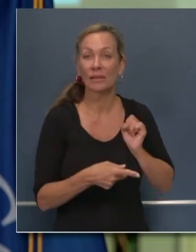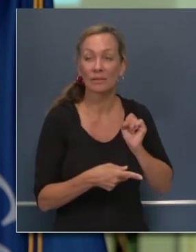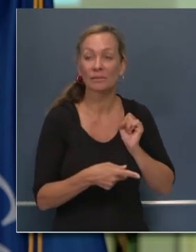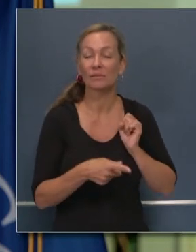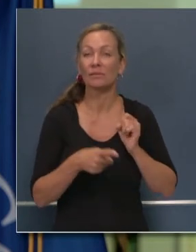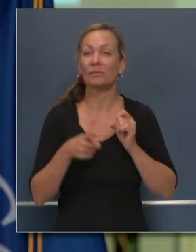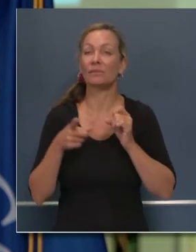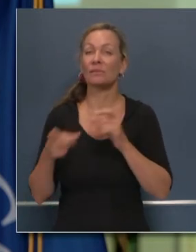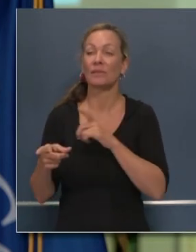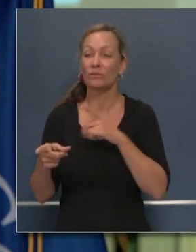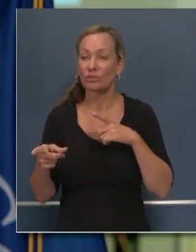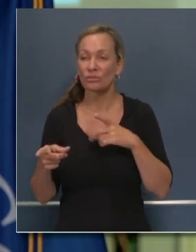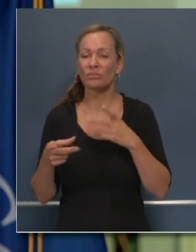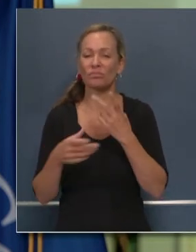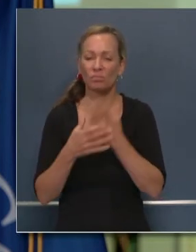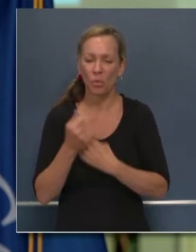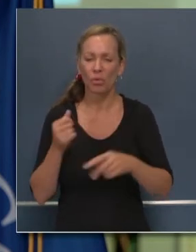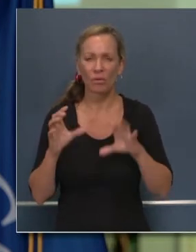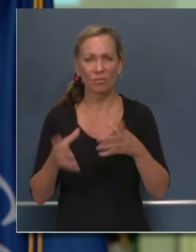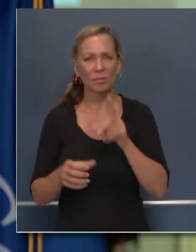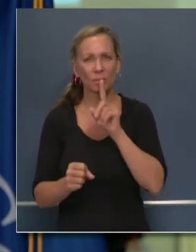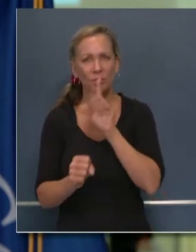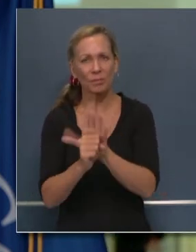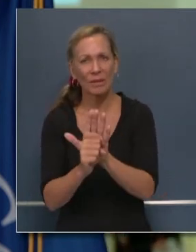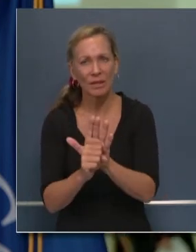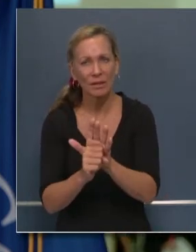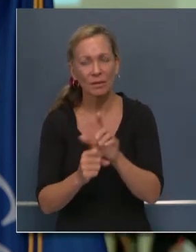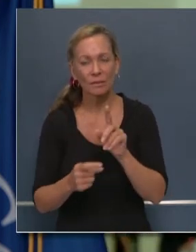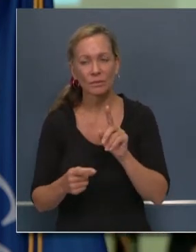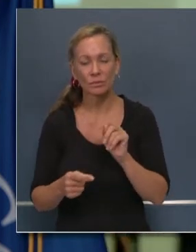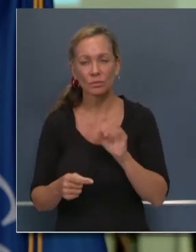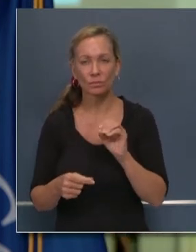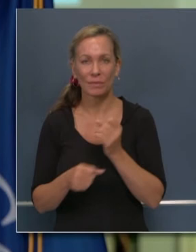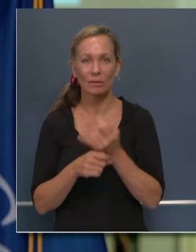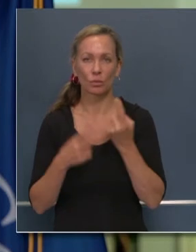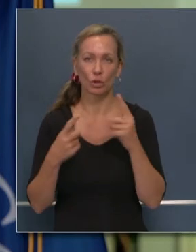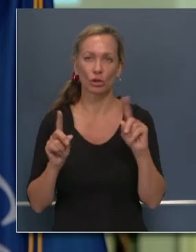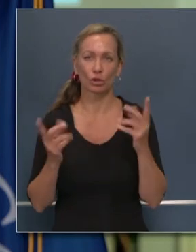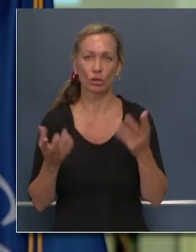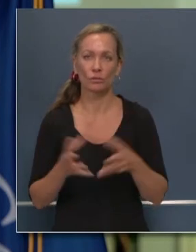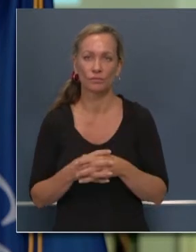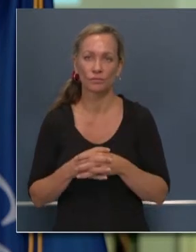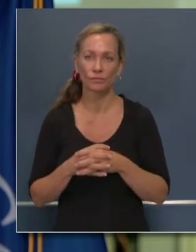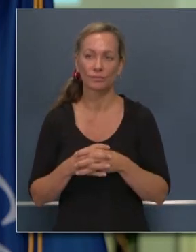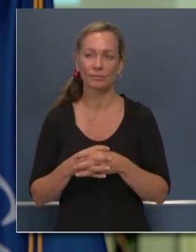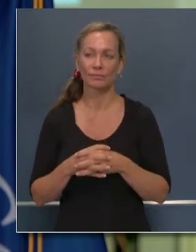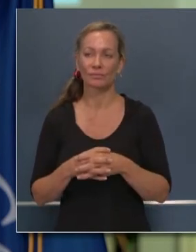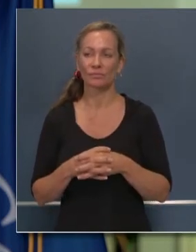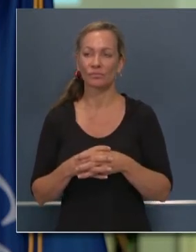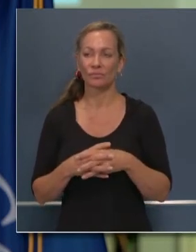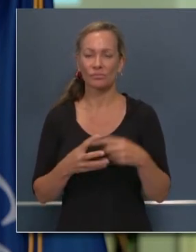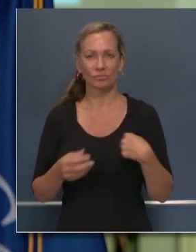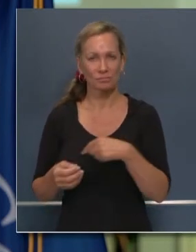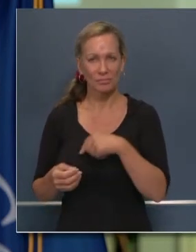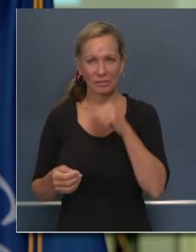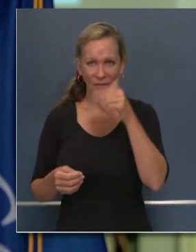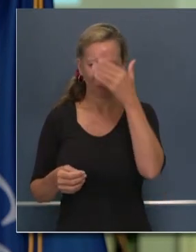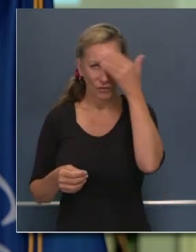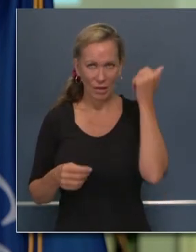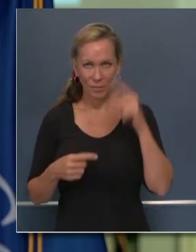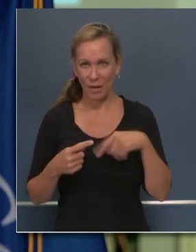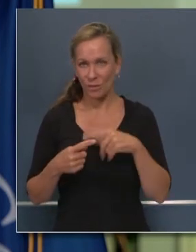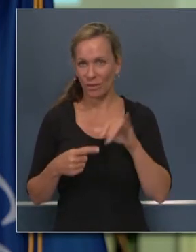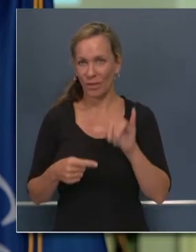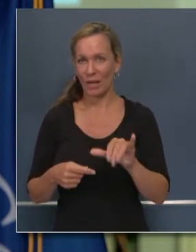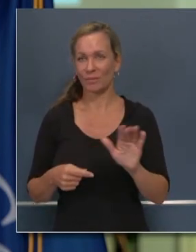avanzar este punto. Así que esto tal vez no recibe la atención de otros puntos en las noticias, pero es parte importante de